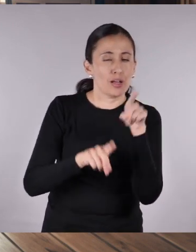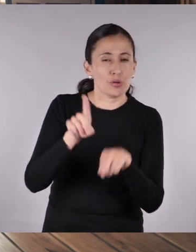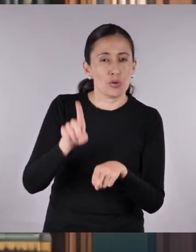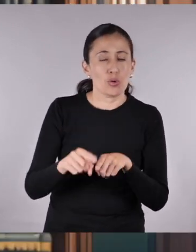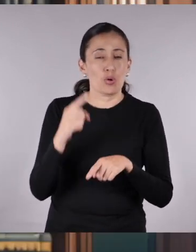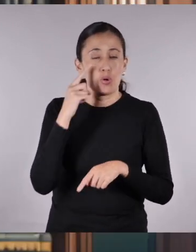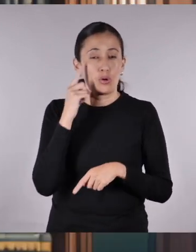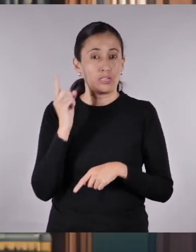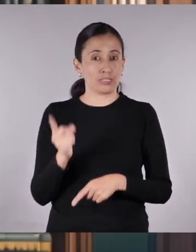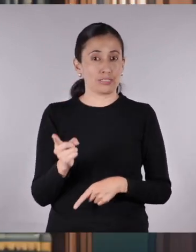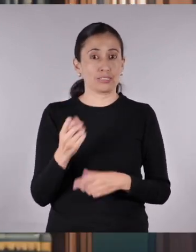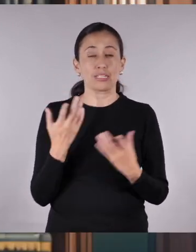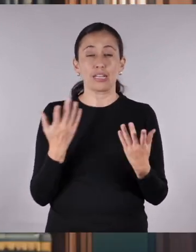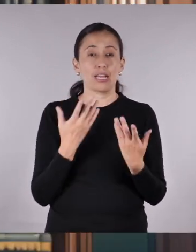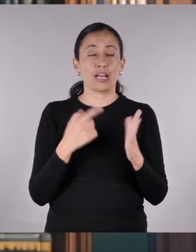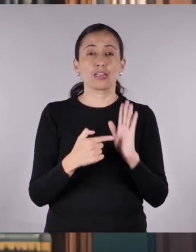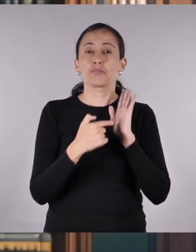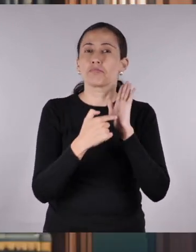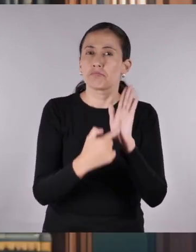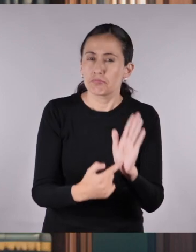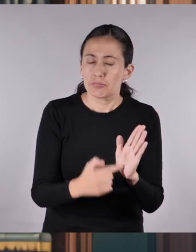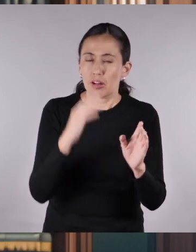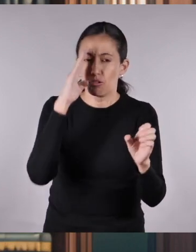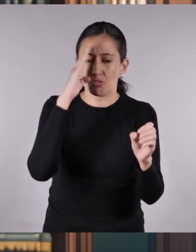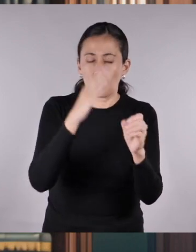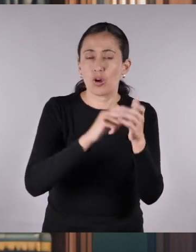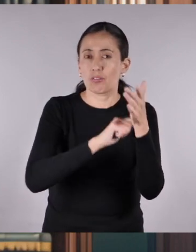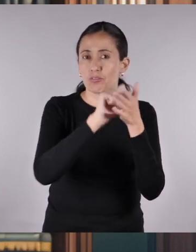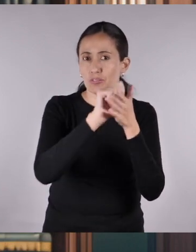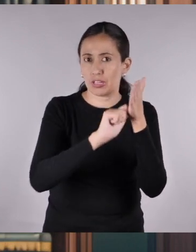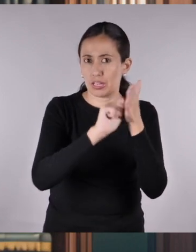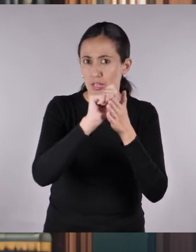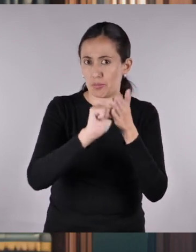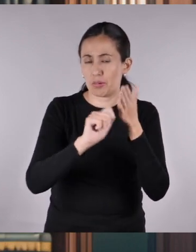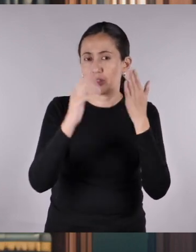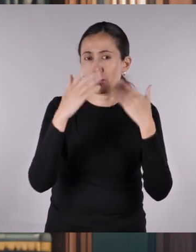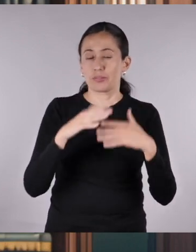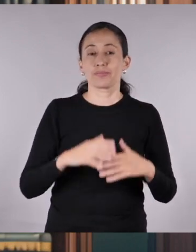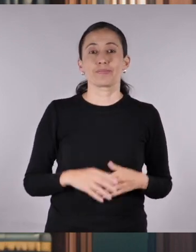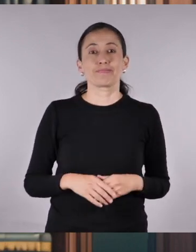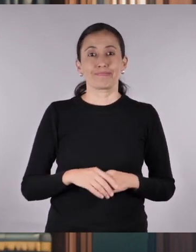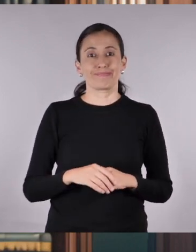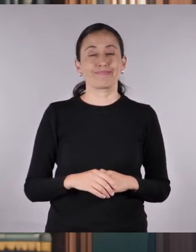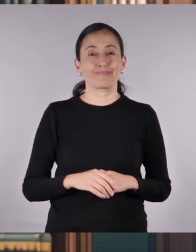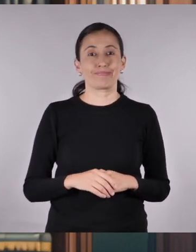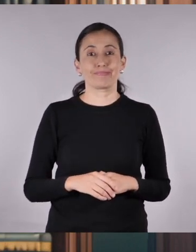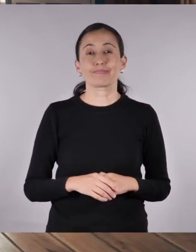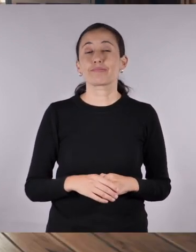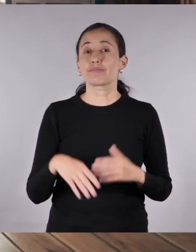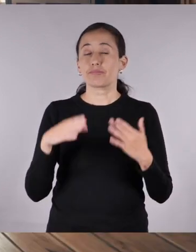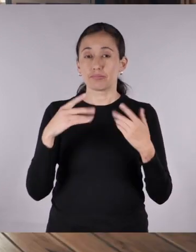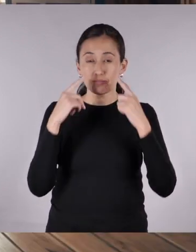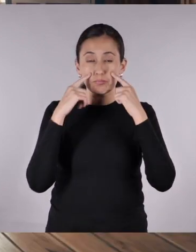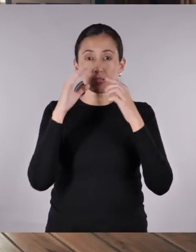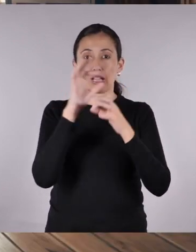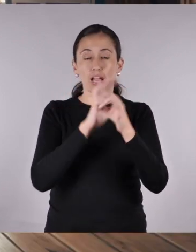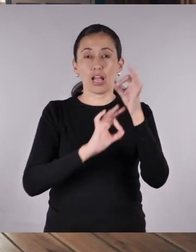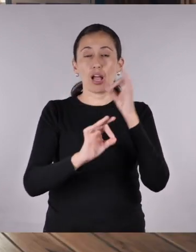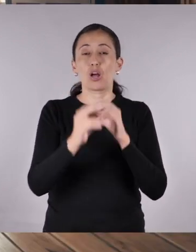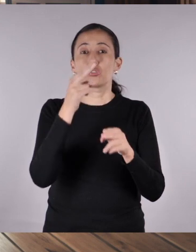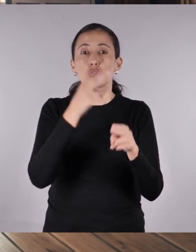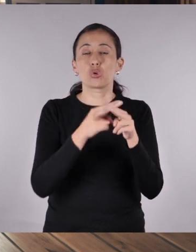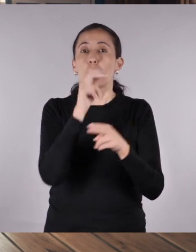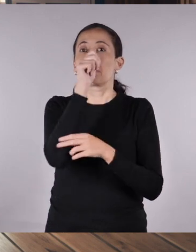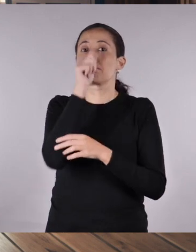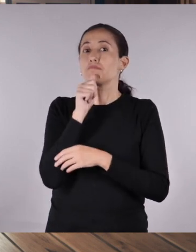Prejuicio o Sentido y Sensibilidad estaban únicamente firmadas como Escrito por una Dama. Y bajo este